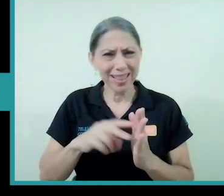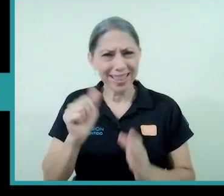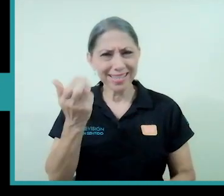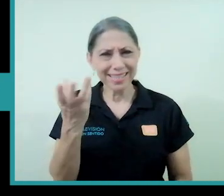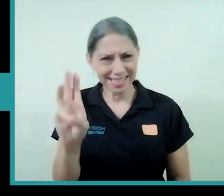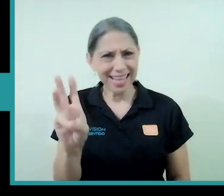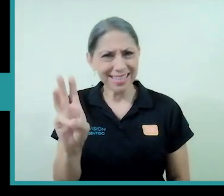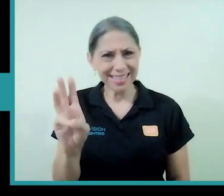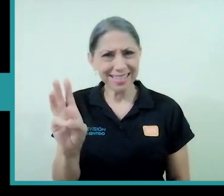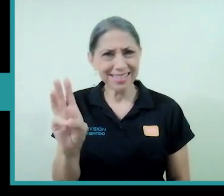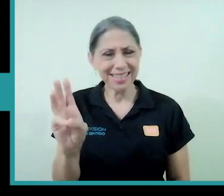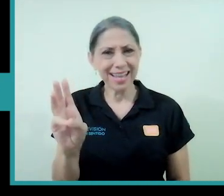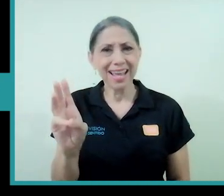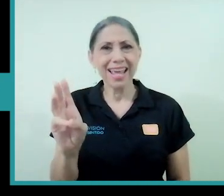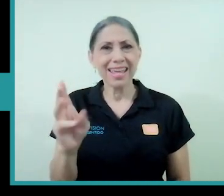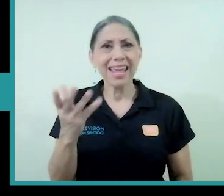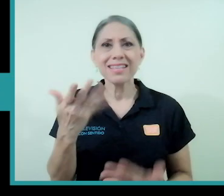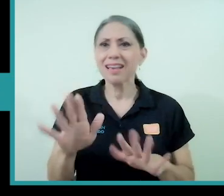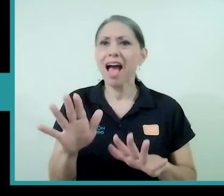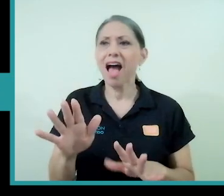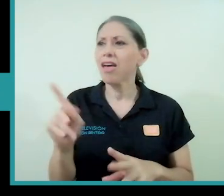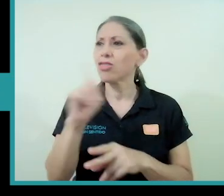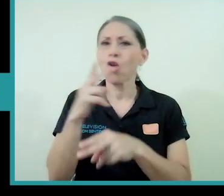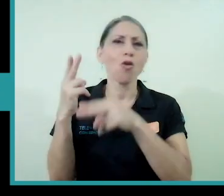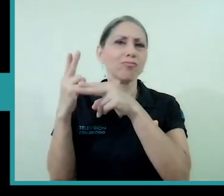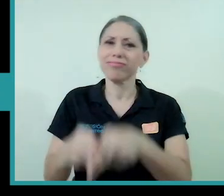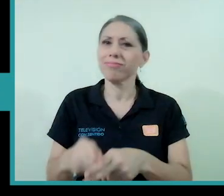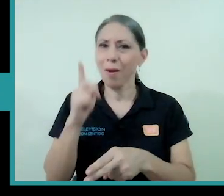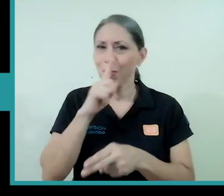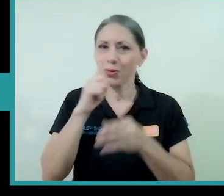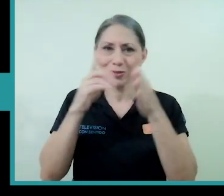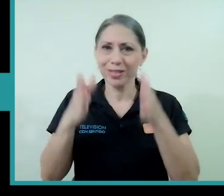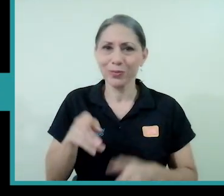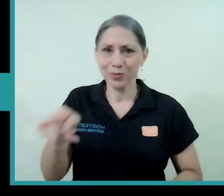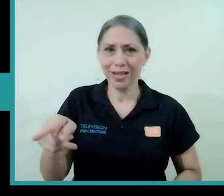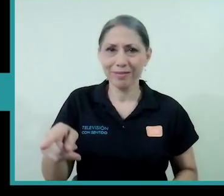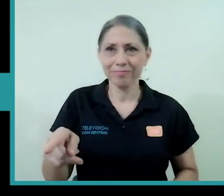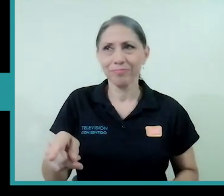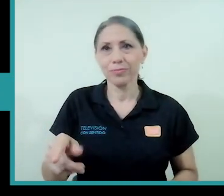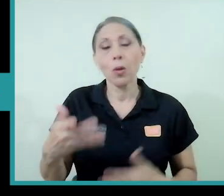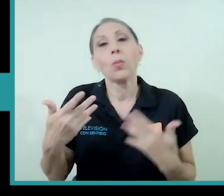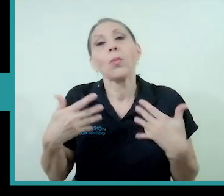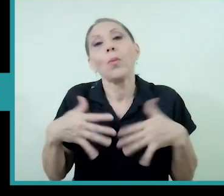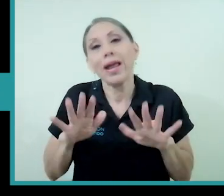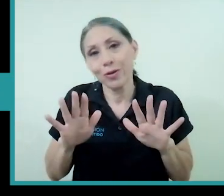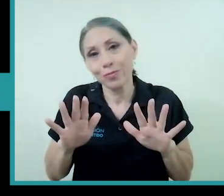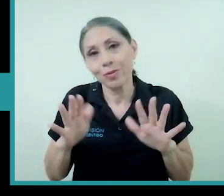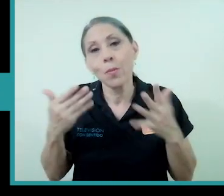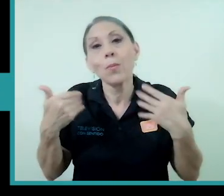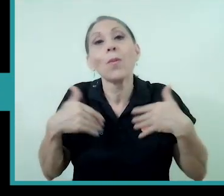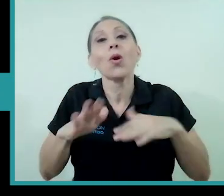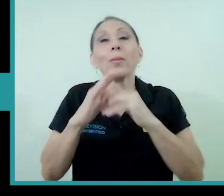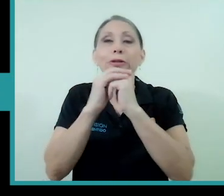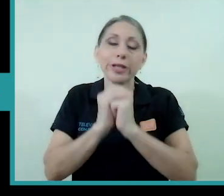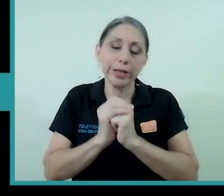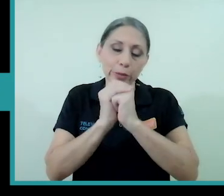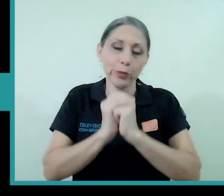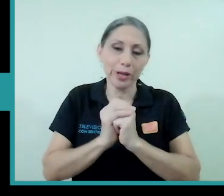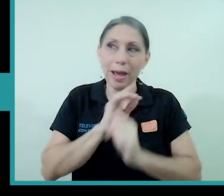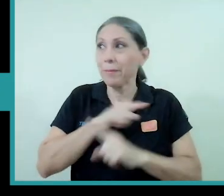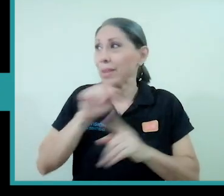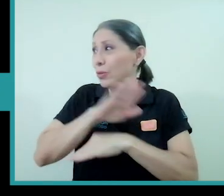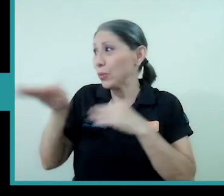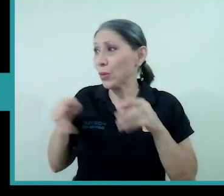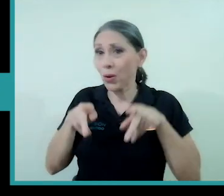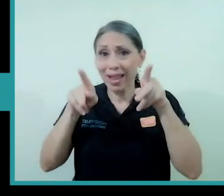2016 que se le quita esa bueno se le quita por lo menos en la liturgia ¿verdad? porque para la gente